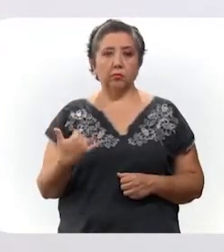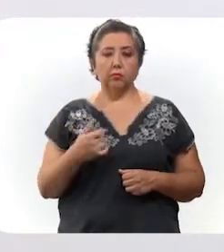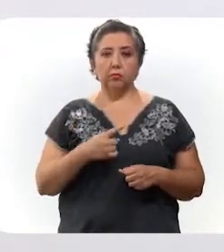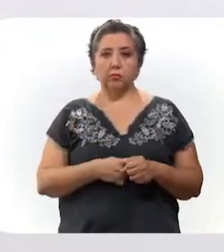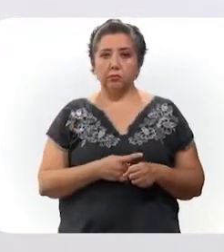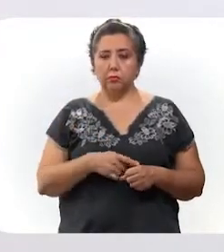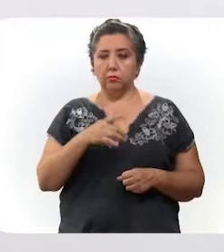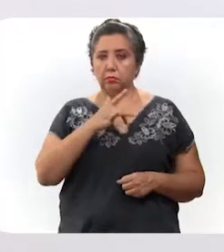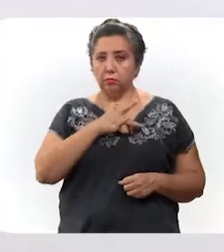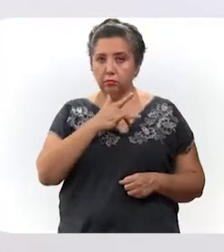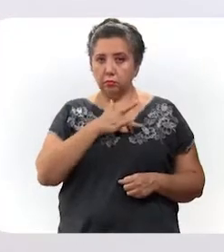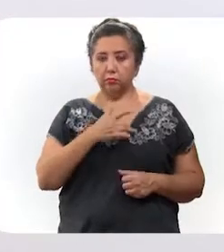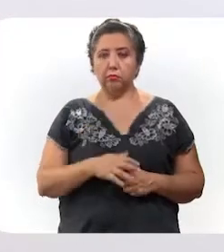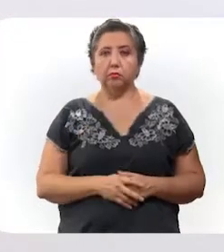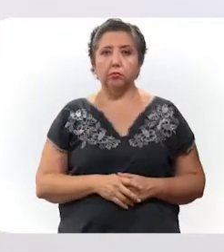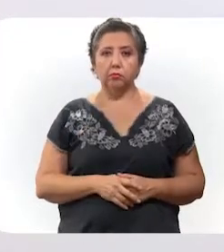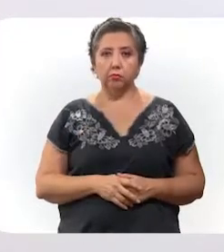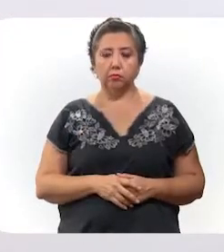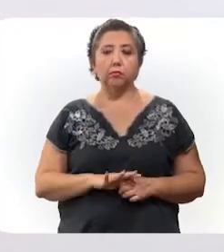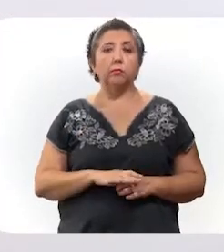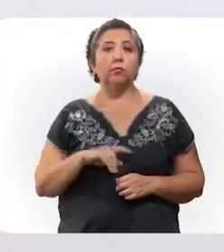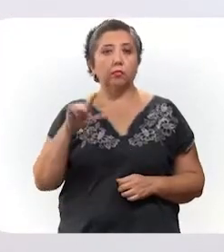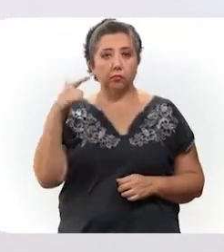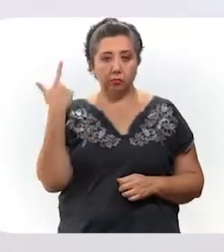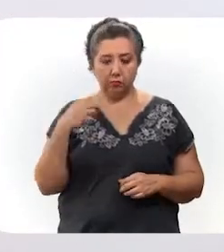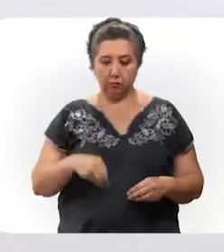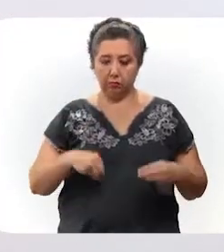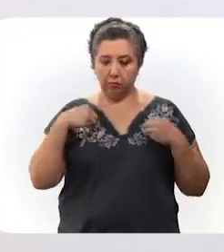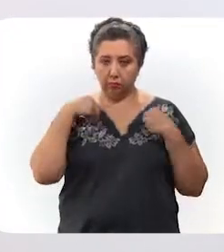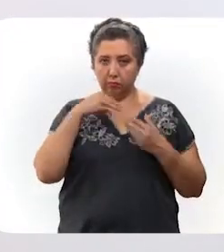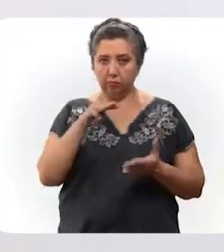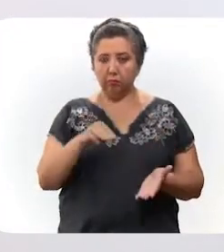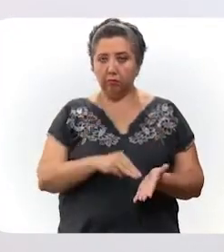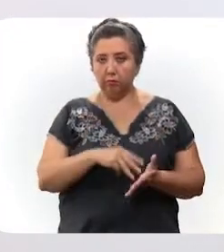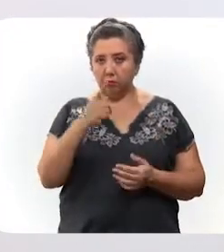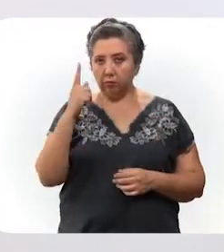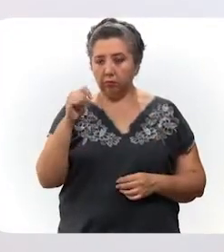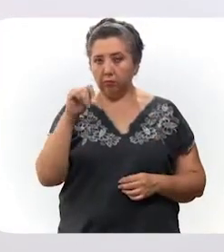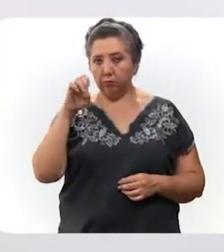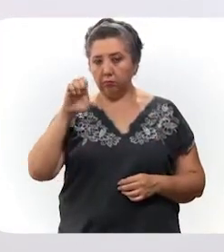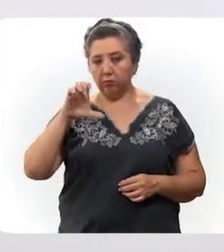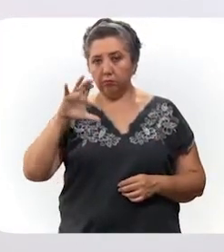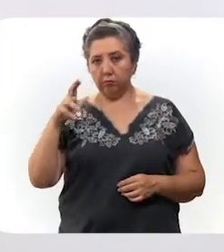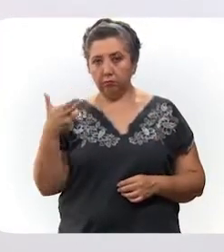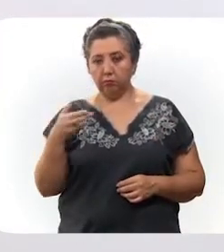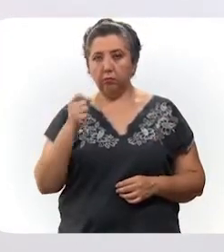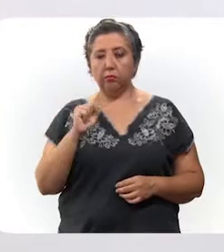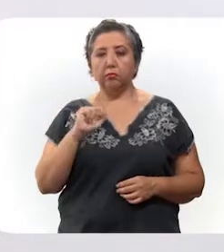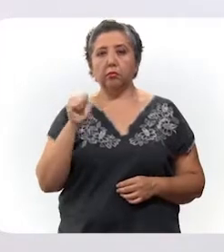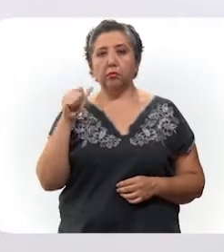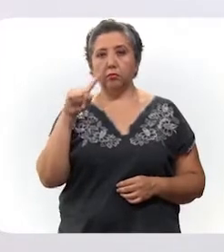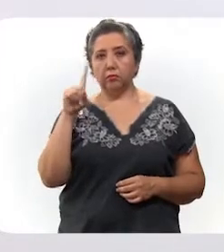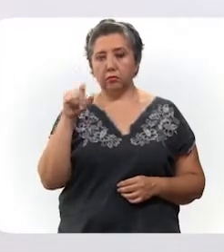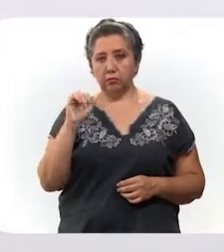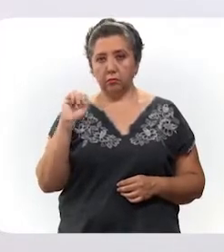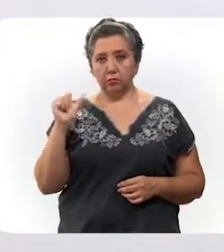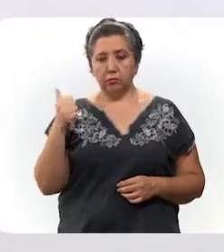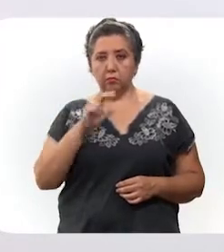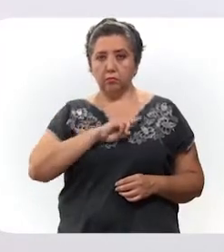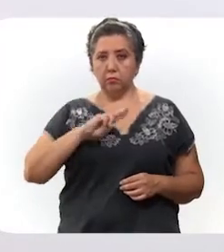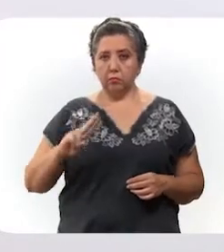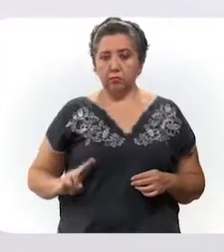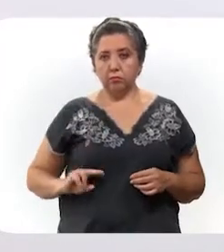cardiovascular. 12 residían en Mérida, 1 en Telchac Puerto, 1 en Sinanché, 1 en Humán y 1 en